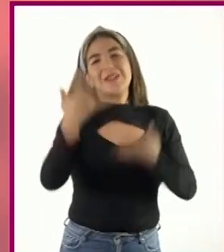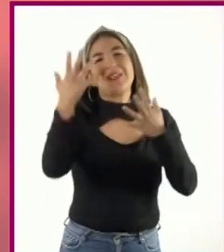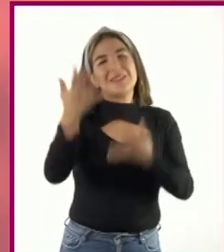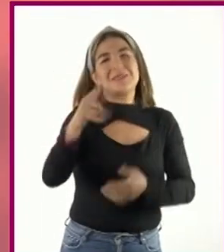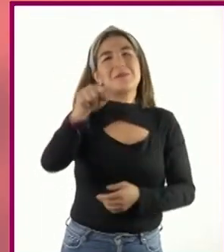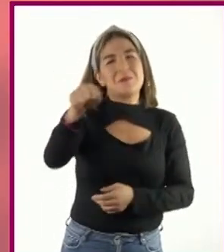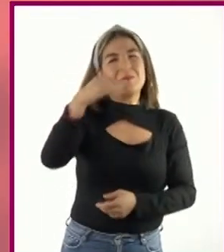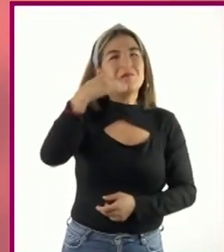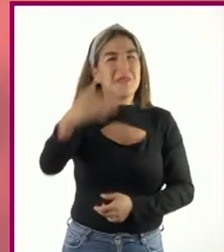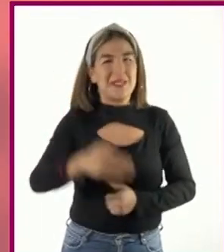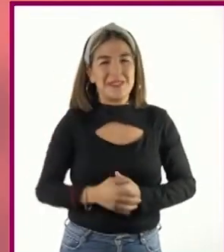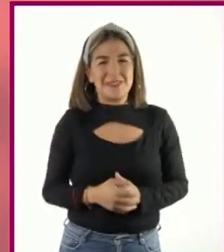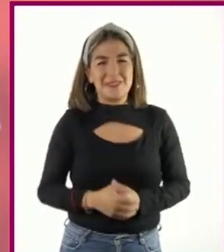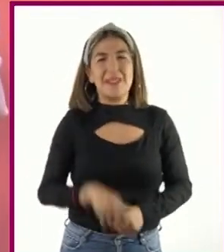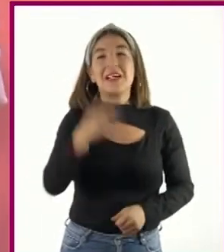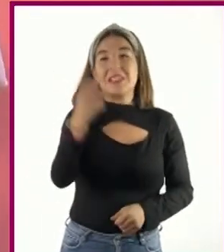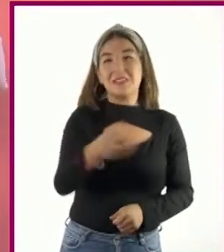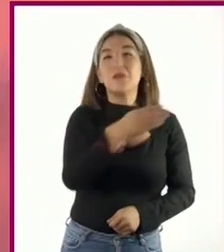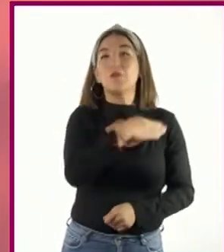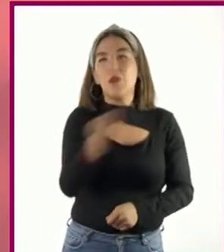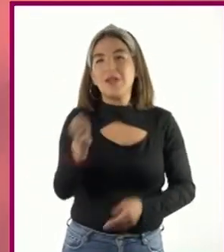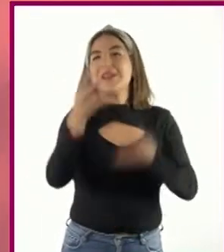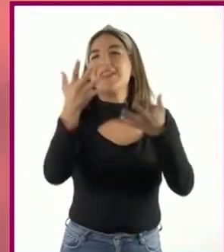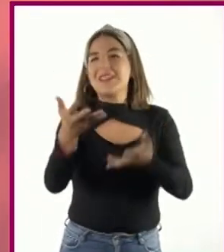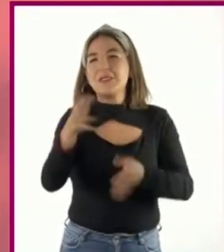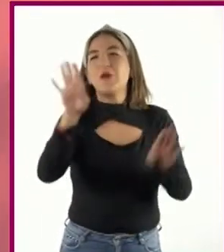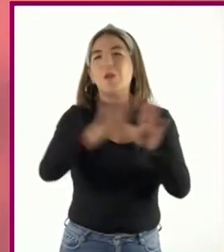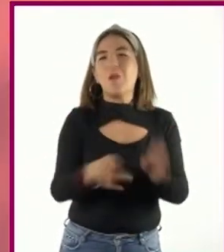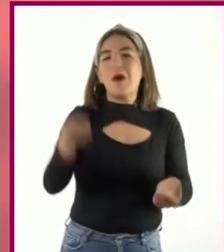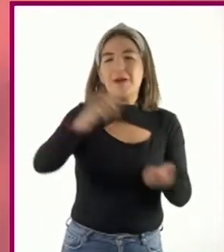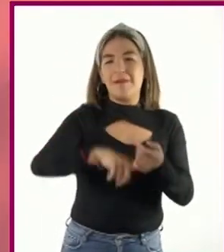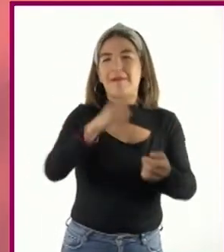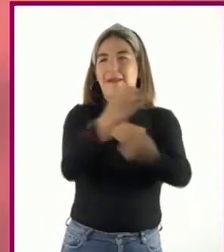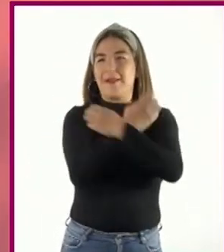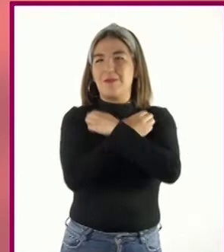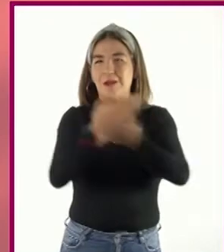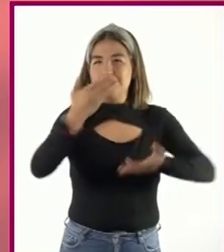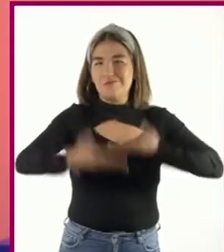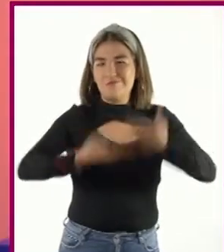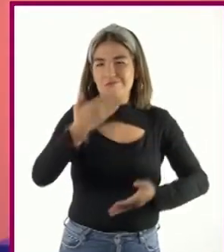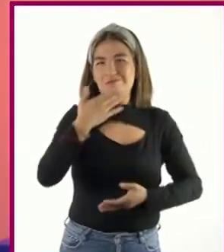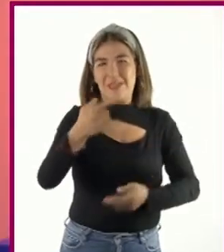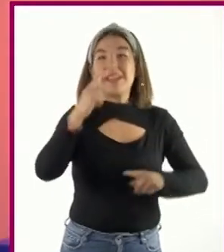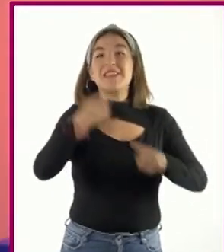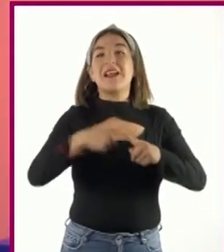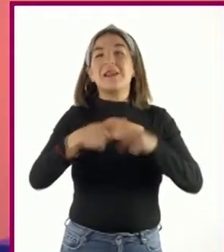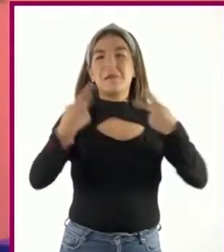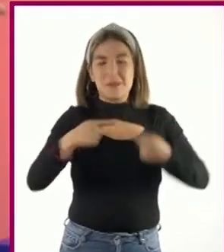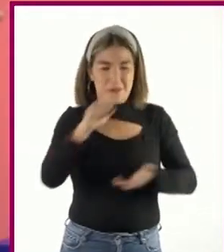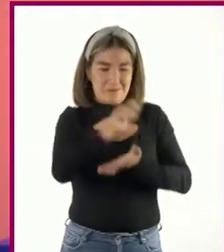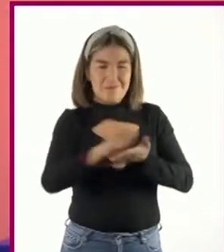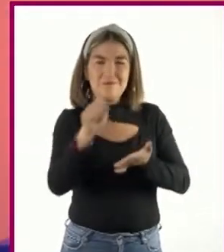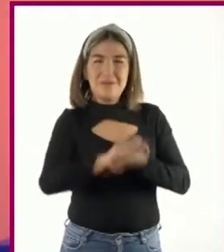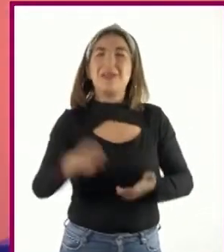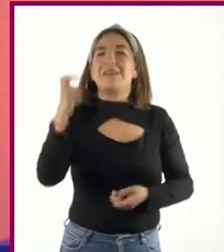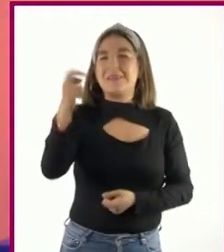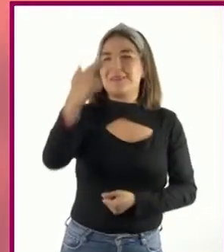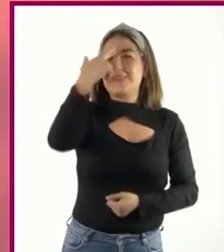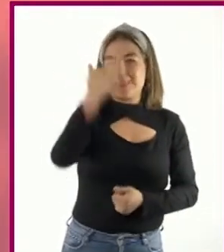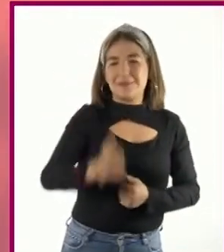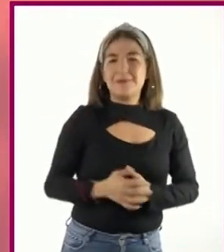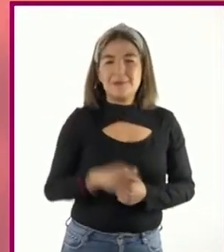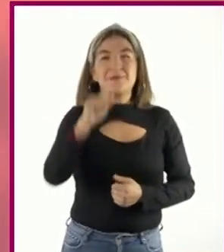Creo que eso además muestra una muy buena educación de parte de quien la escribe. Tienes toda la razón, Enrique.